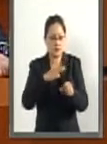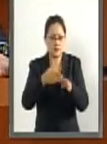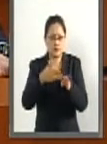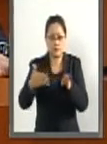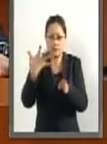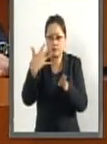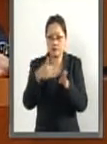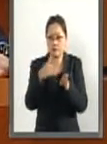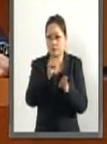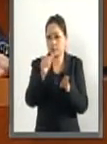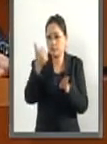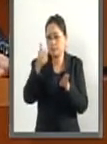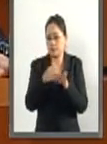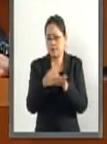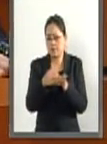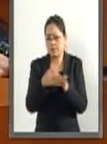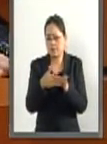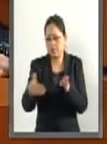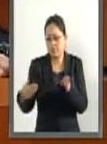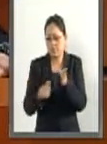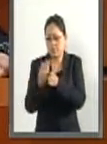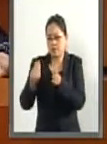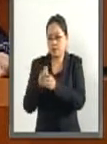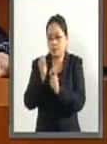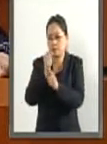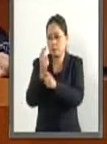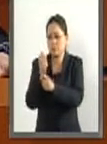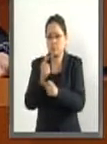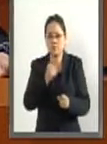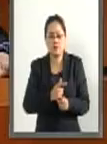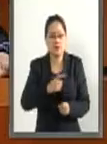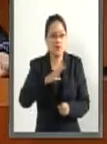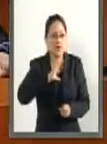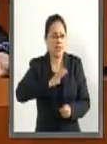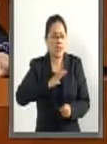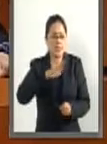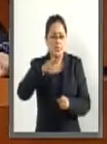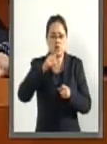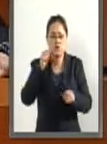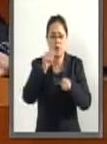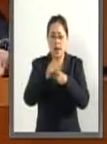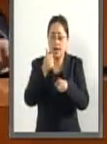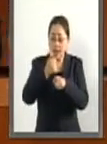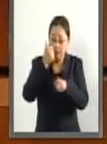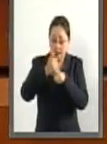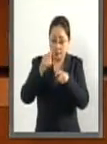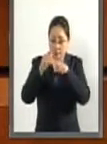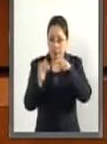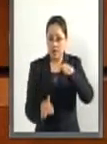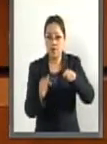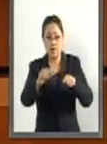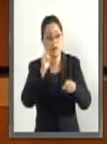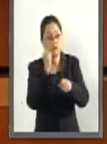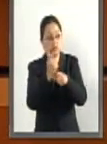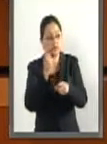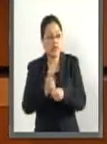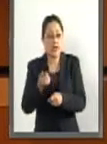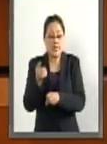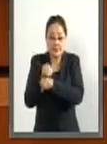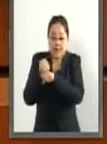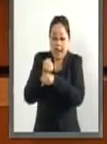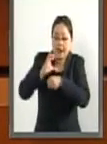5.000 y 6.000 casos nuevos en menores de 18 años, de los cuales las leucemias